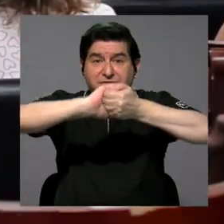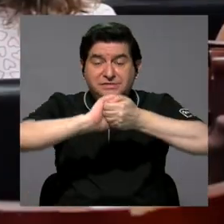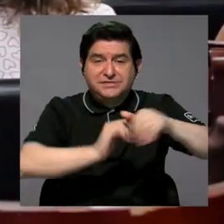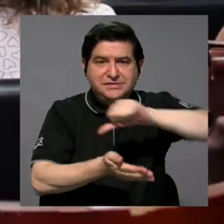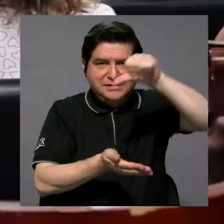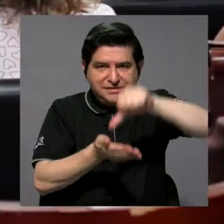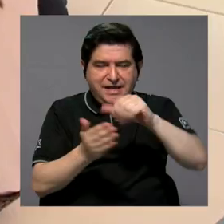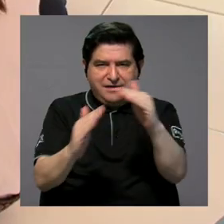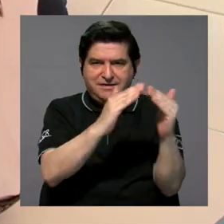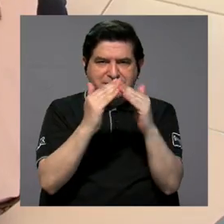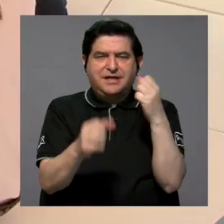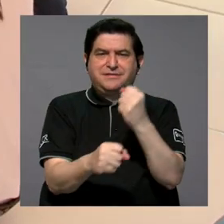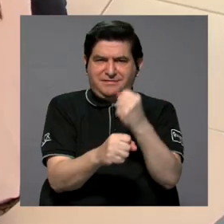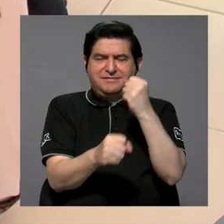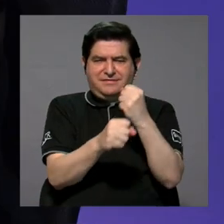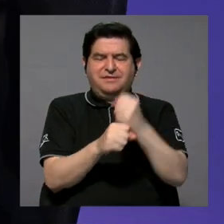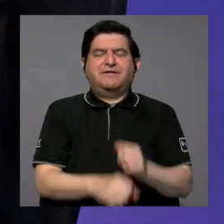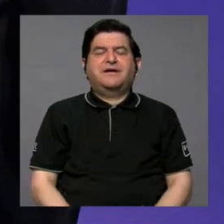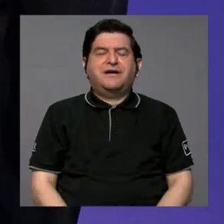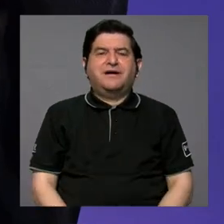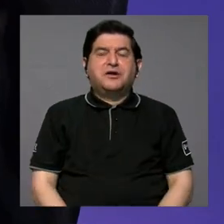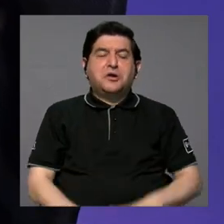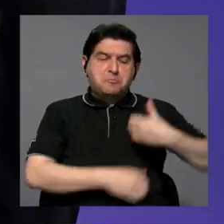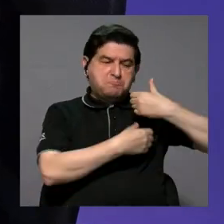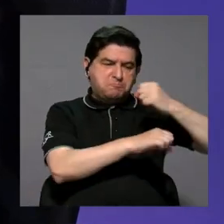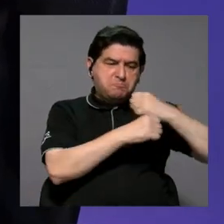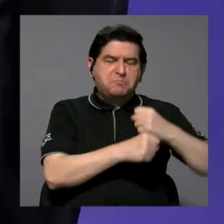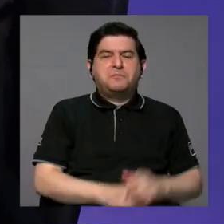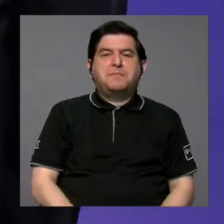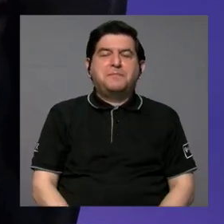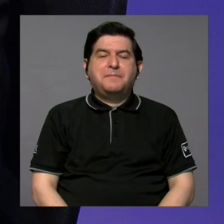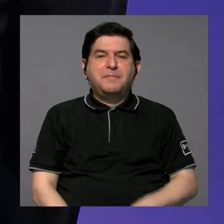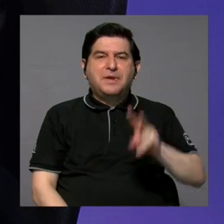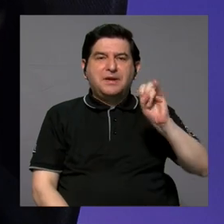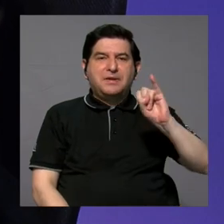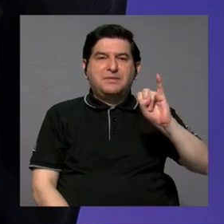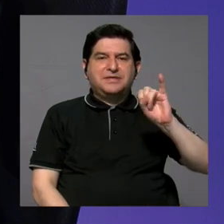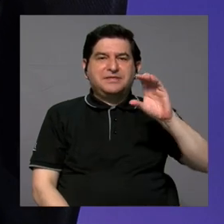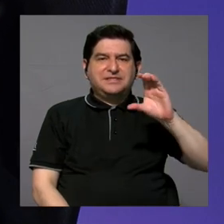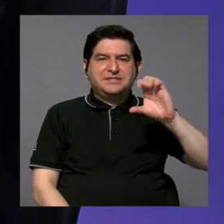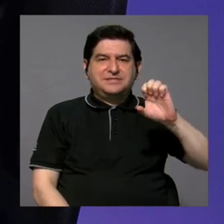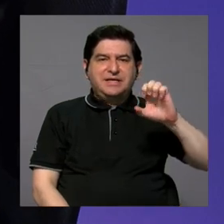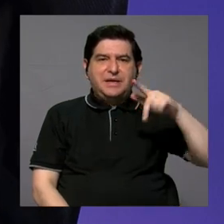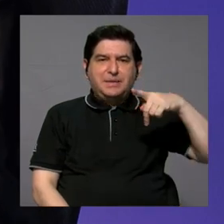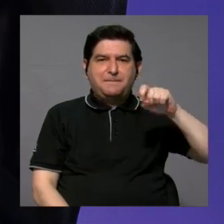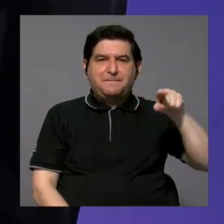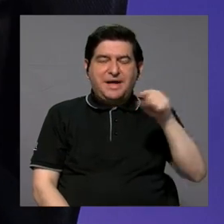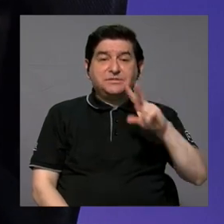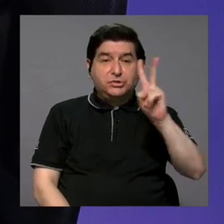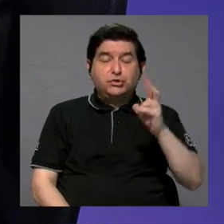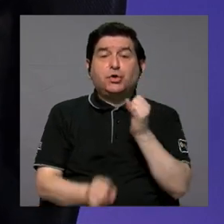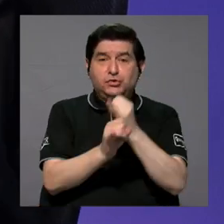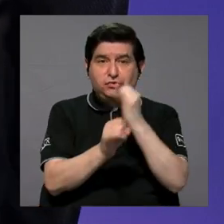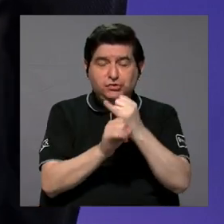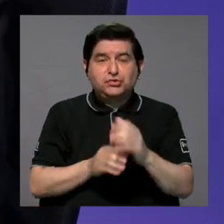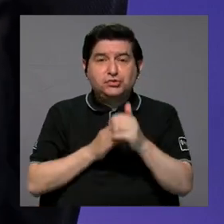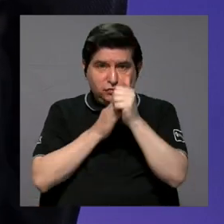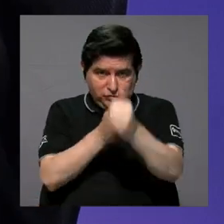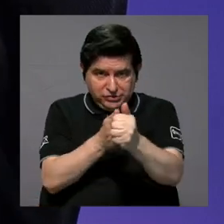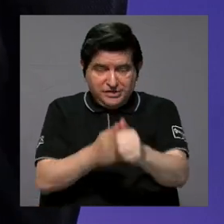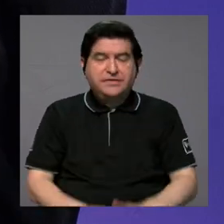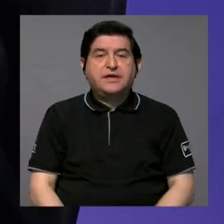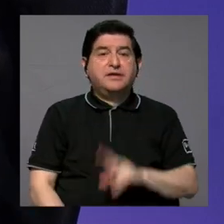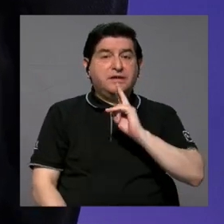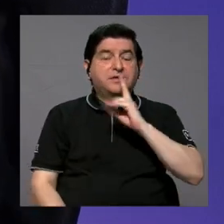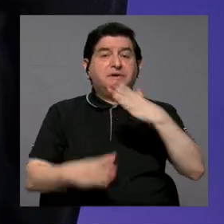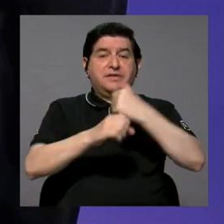cívico, trabajamos, pues está la municipalidad del Vicepaz, que son como las dos instituciones que lideran y hacen